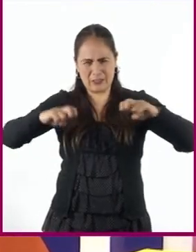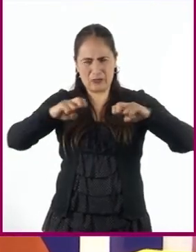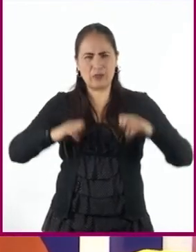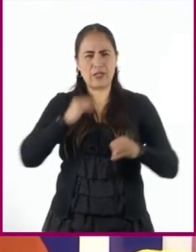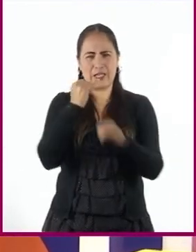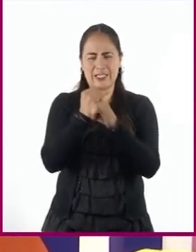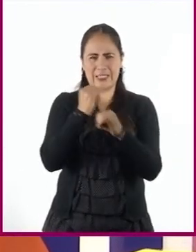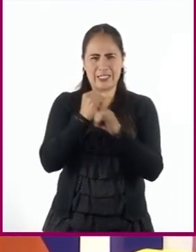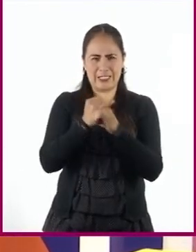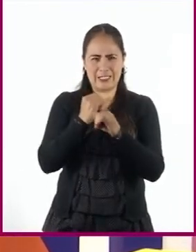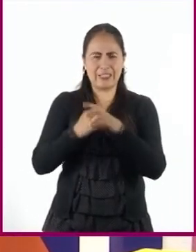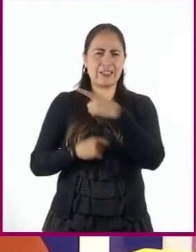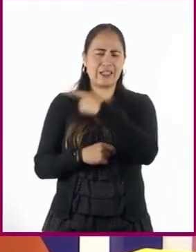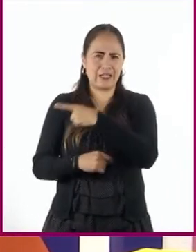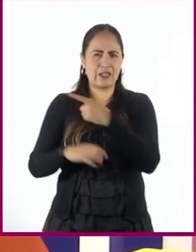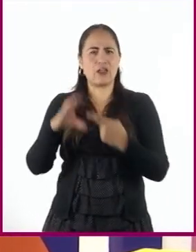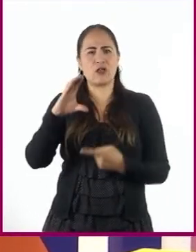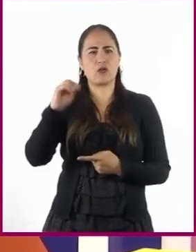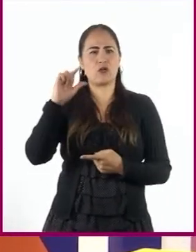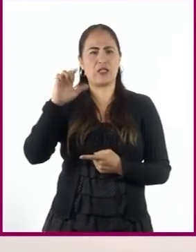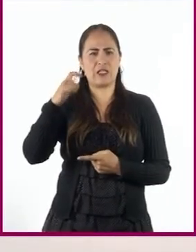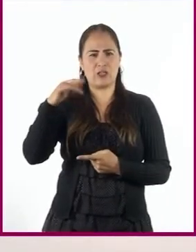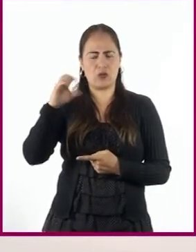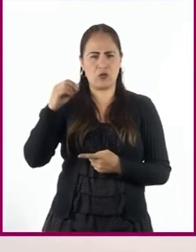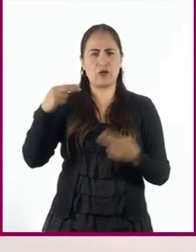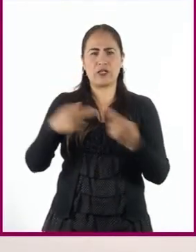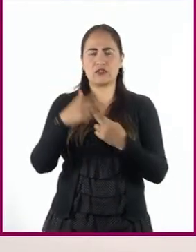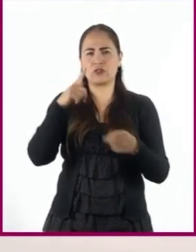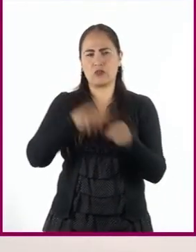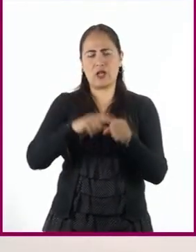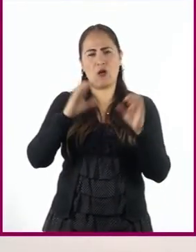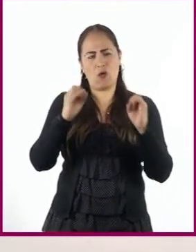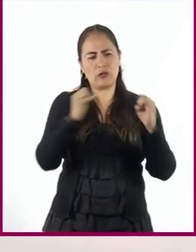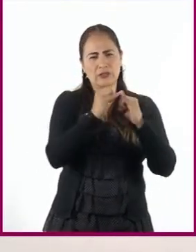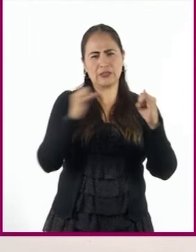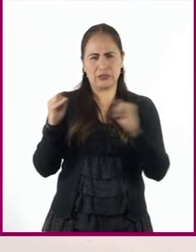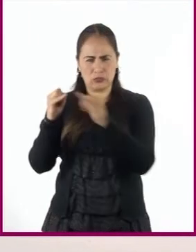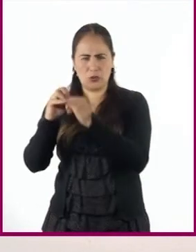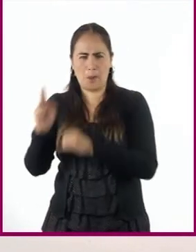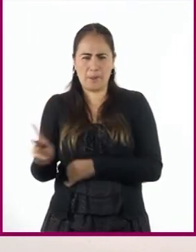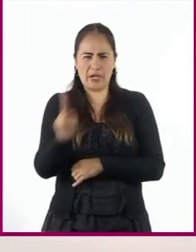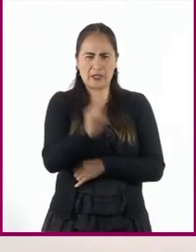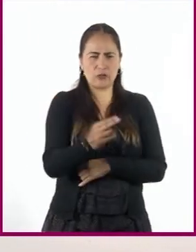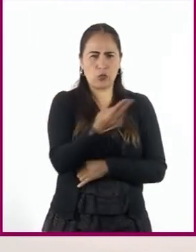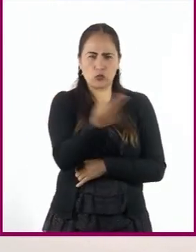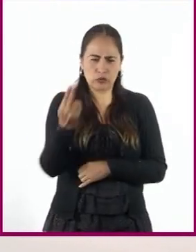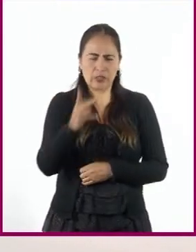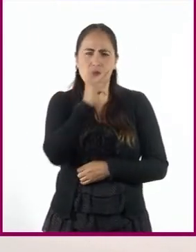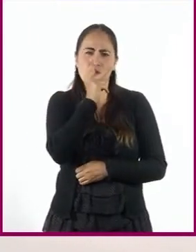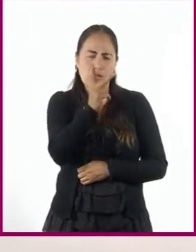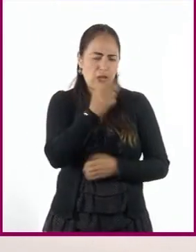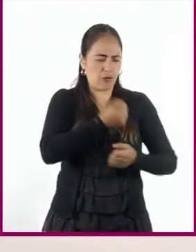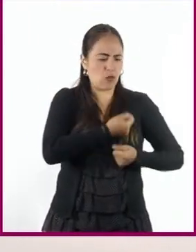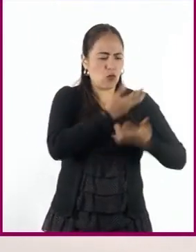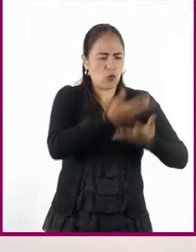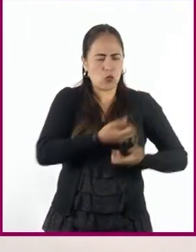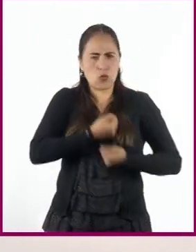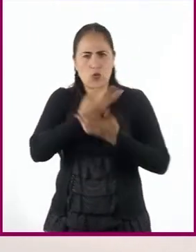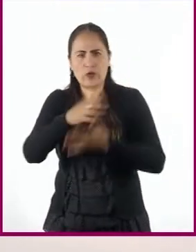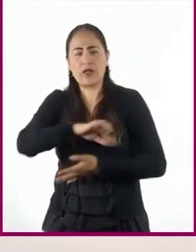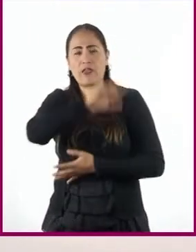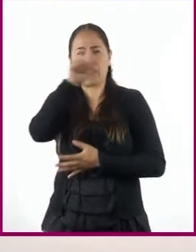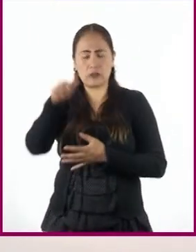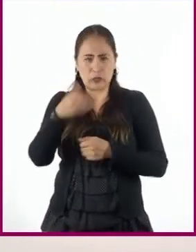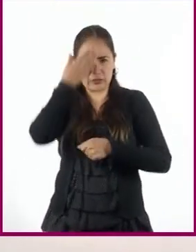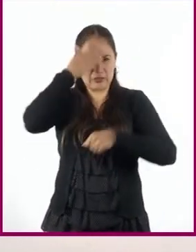Colegio Nacional o instituciones afines. No olviden revisar más expresiones para ampliar su lenguaje formal en